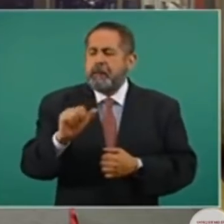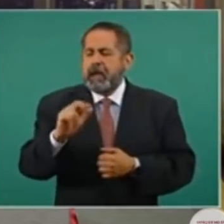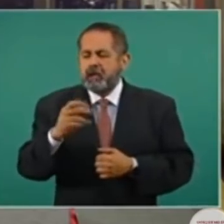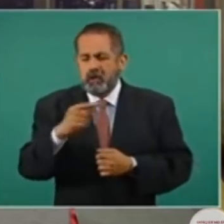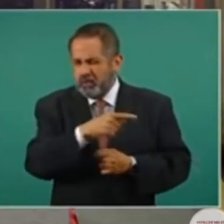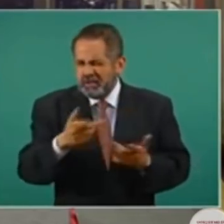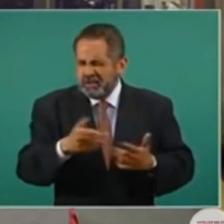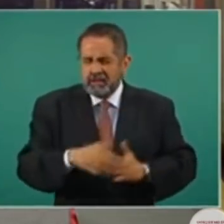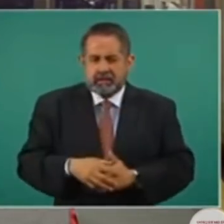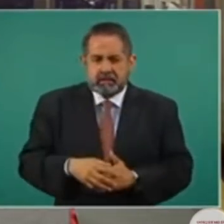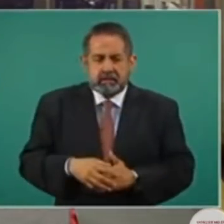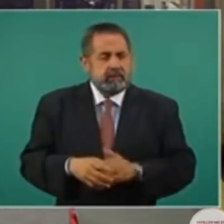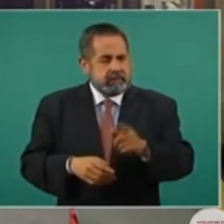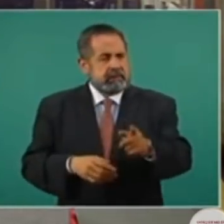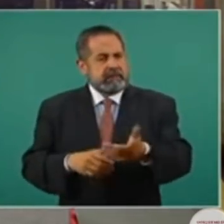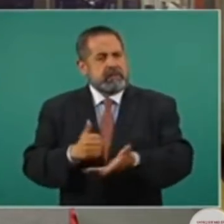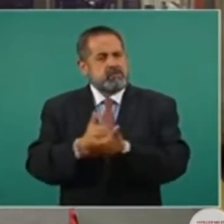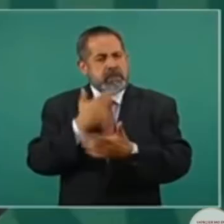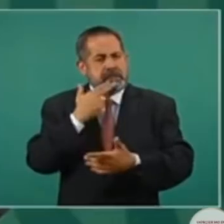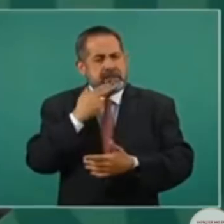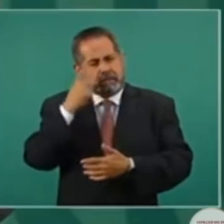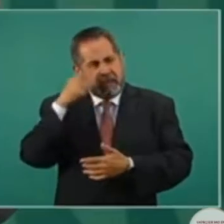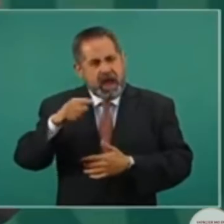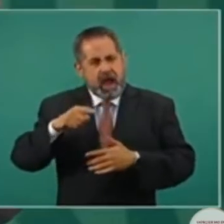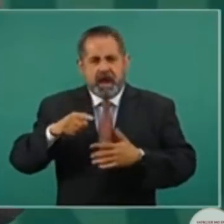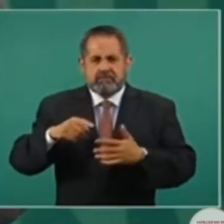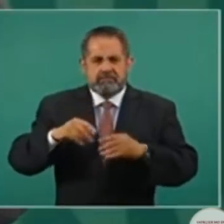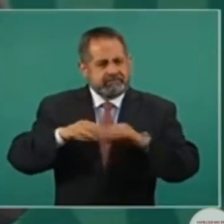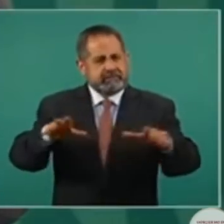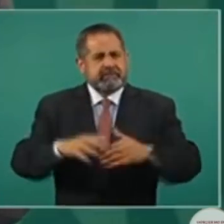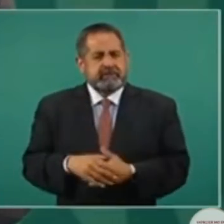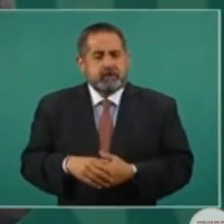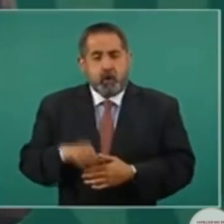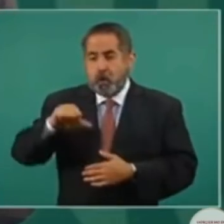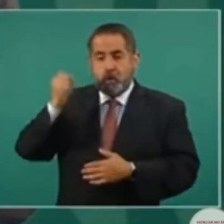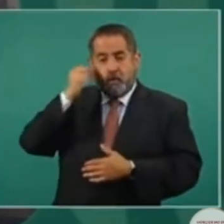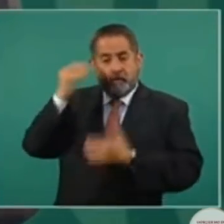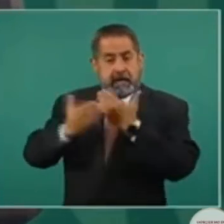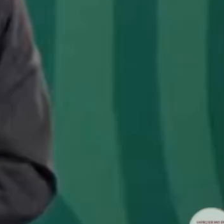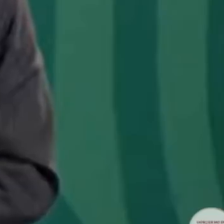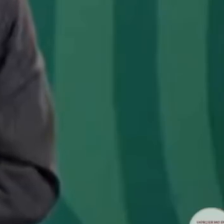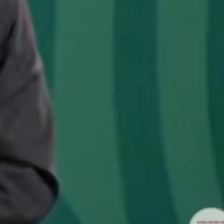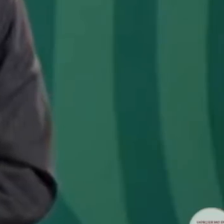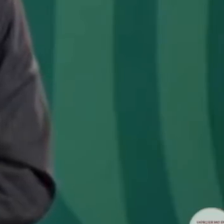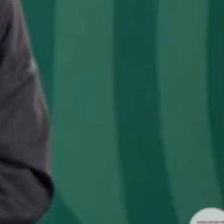Es que esto ayuda mucho porque la mañanera la ven muchos,